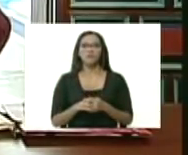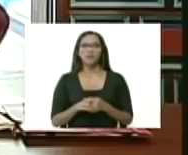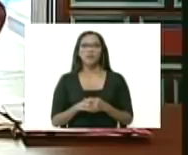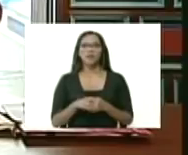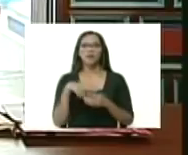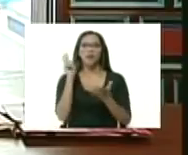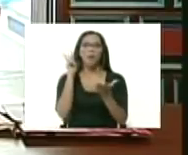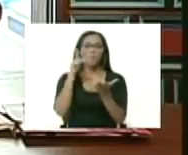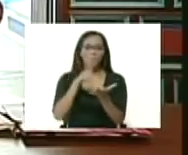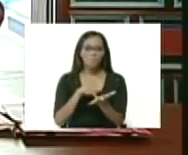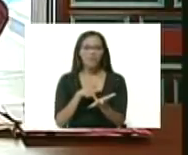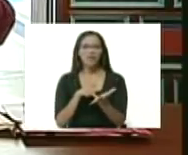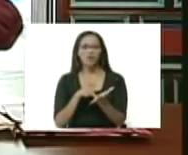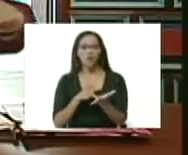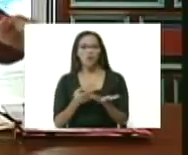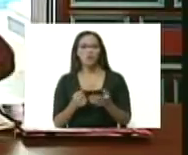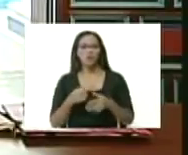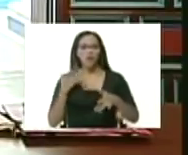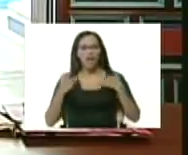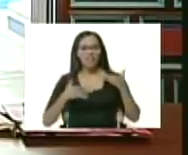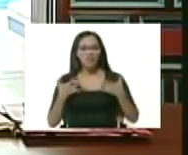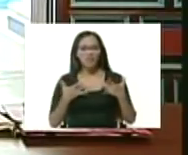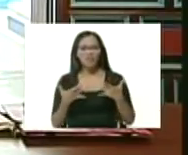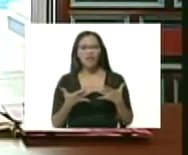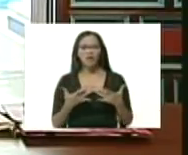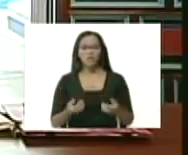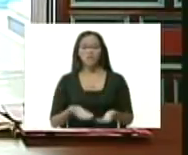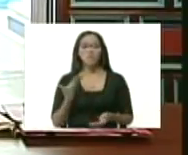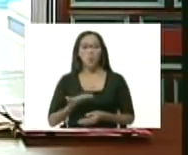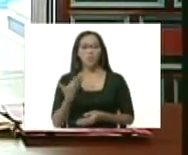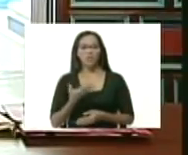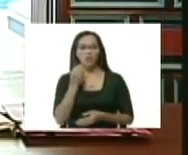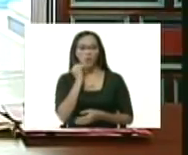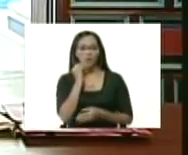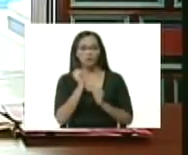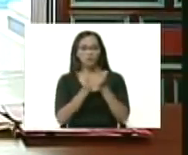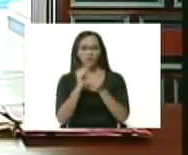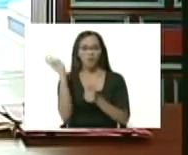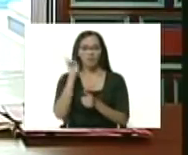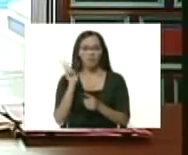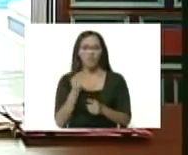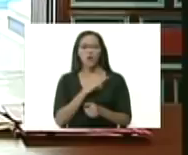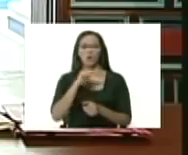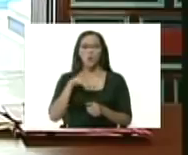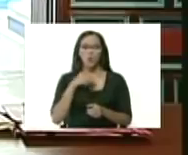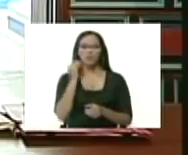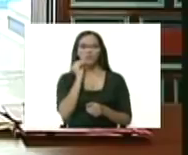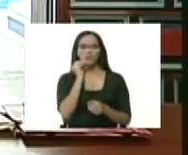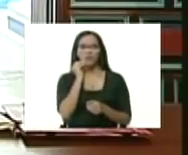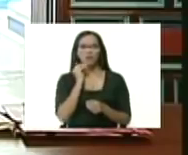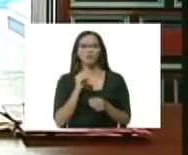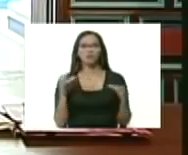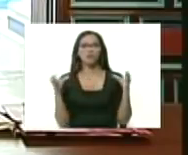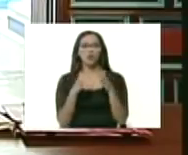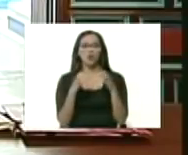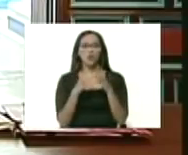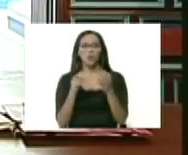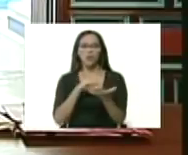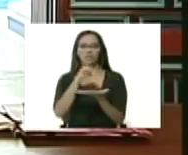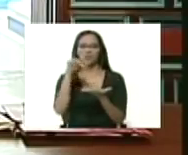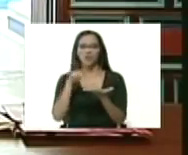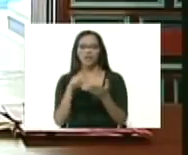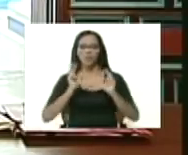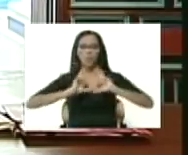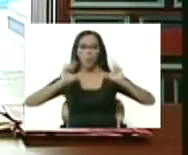motivante con la juventud deportista de Venezuela. Con nuestros muchachos de la selección nacional de